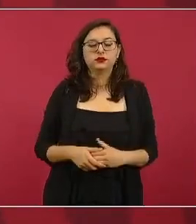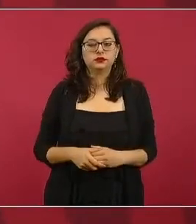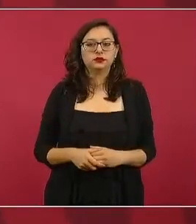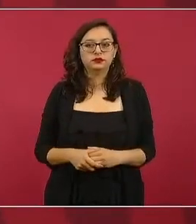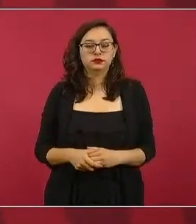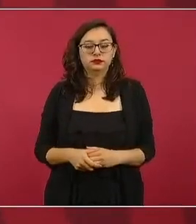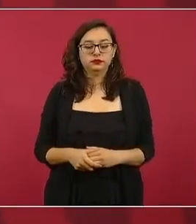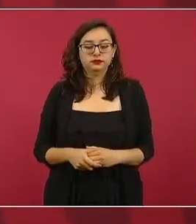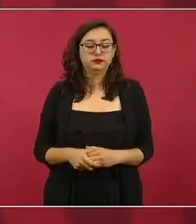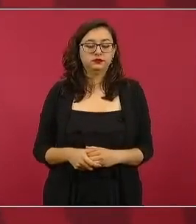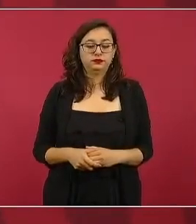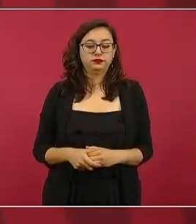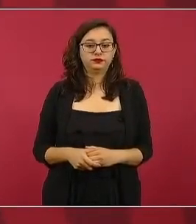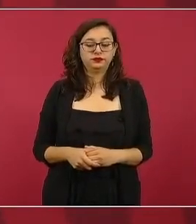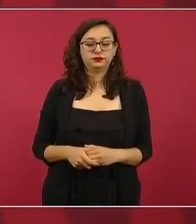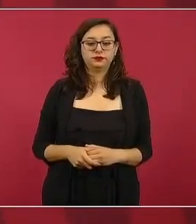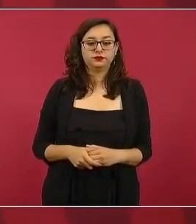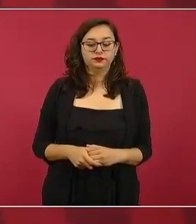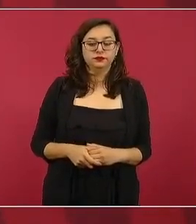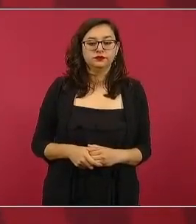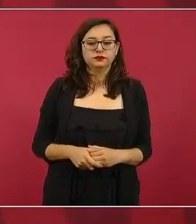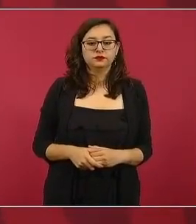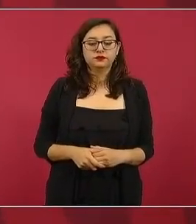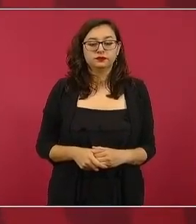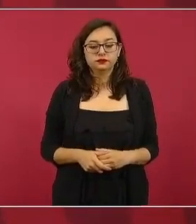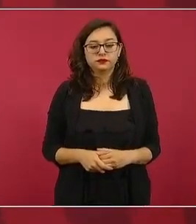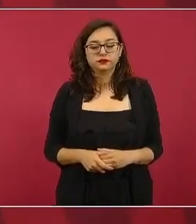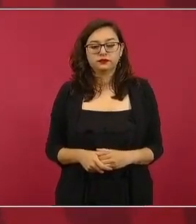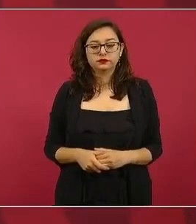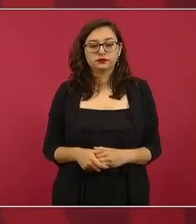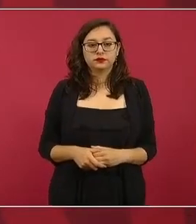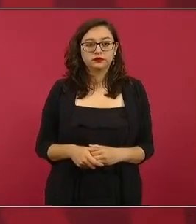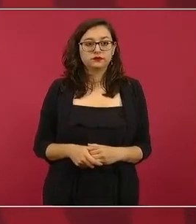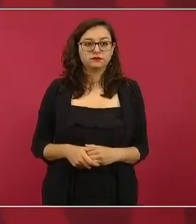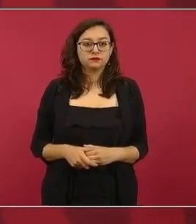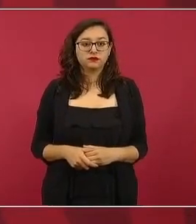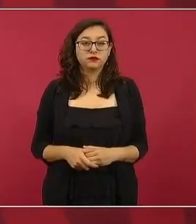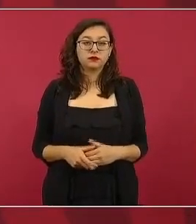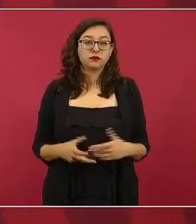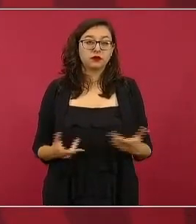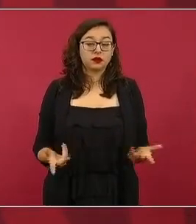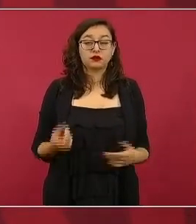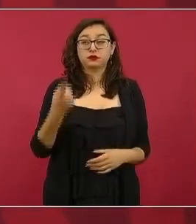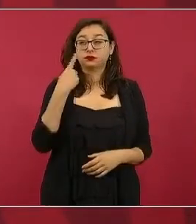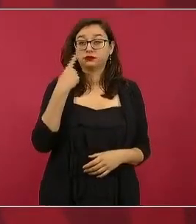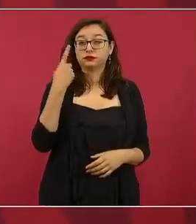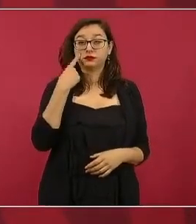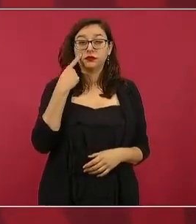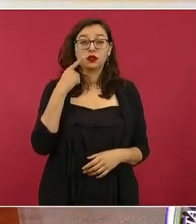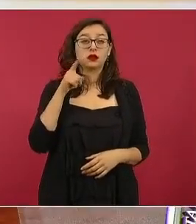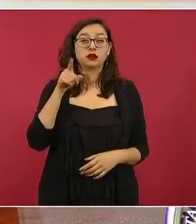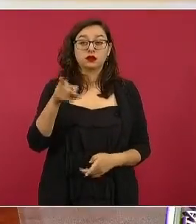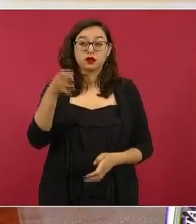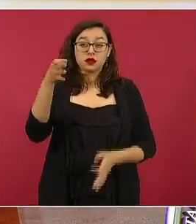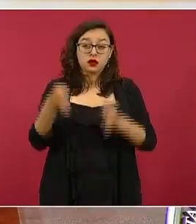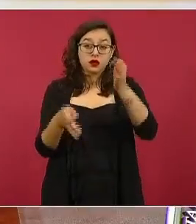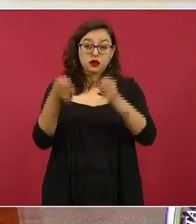son independientes yo me he reunido con ministros